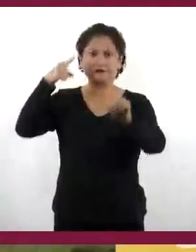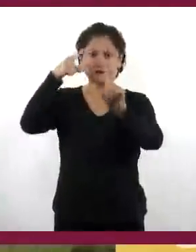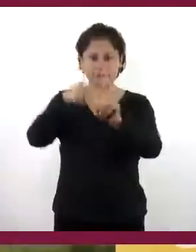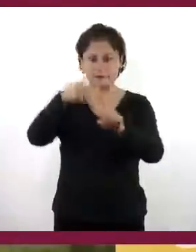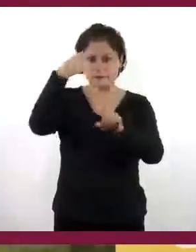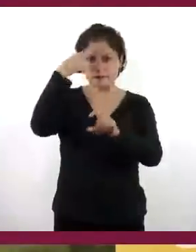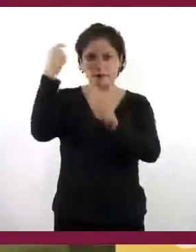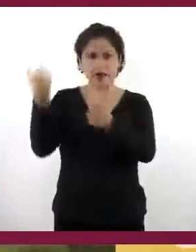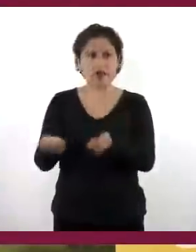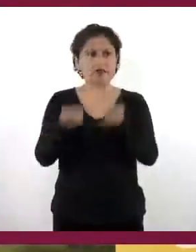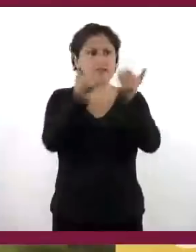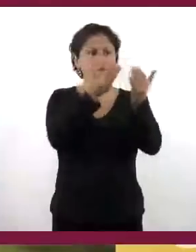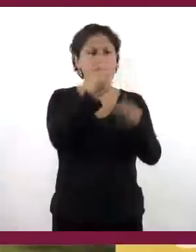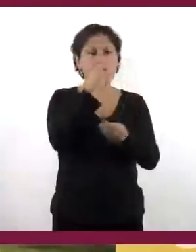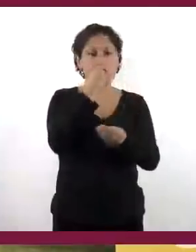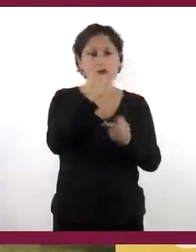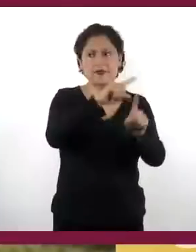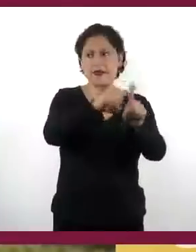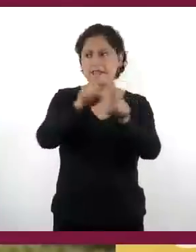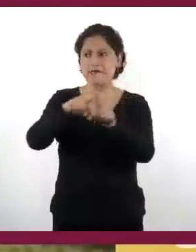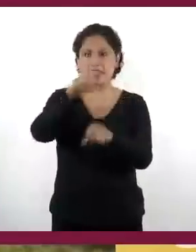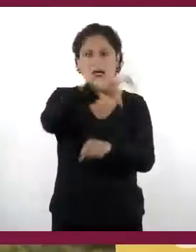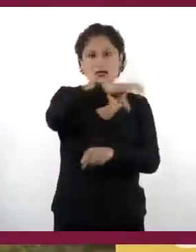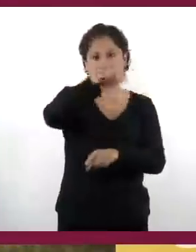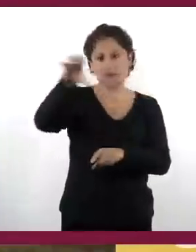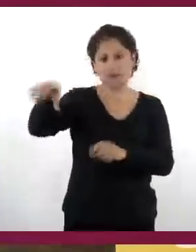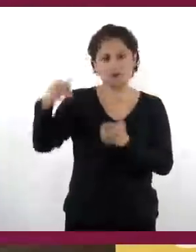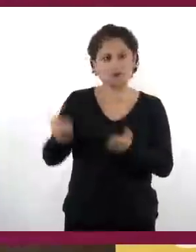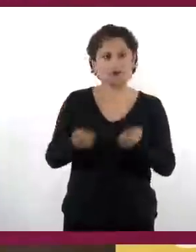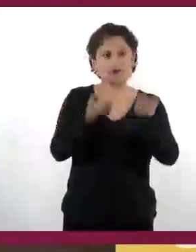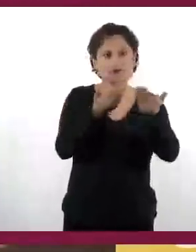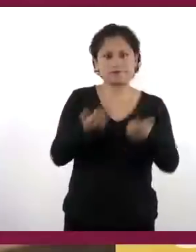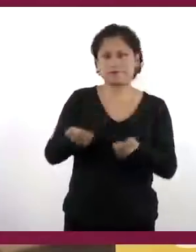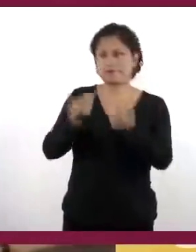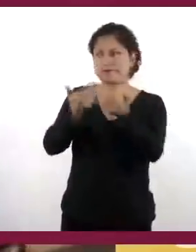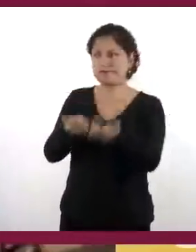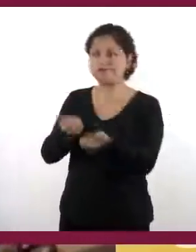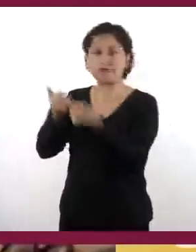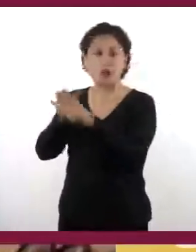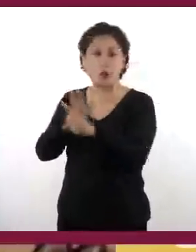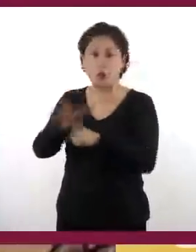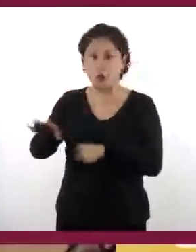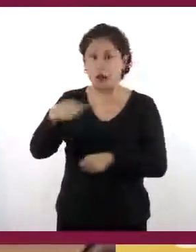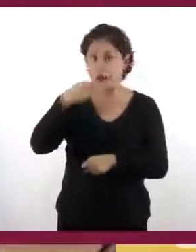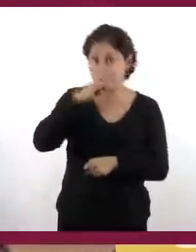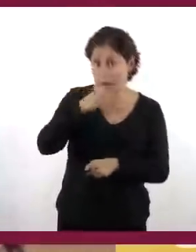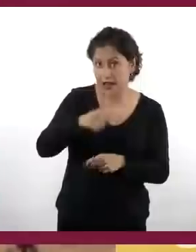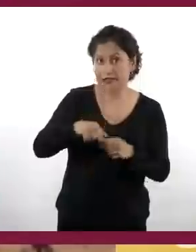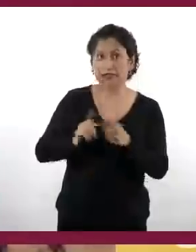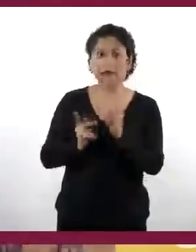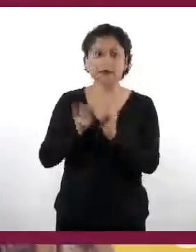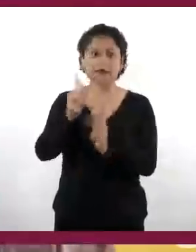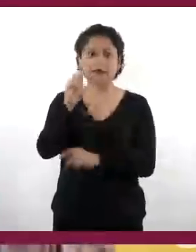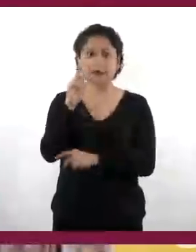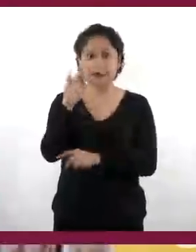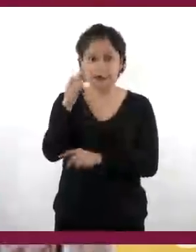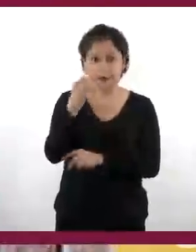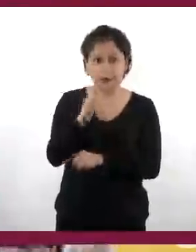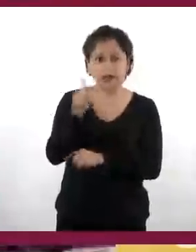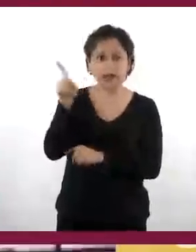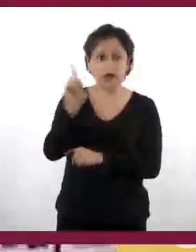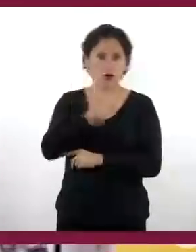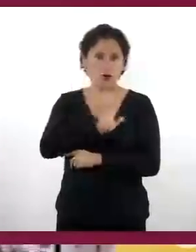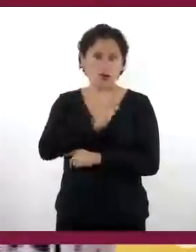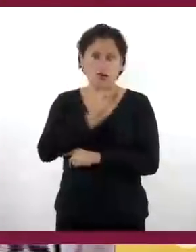centros mineros y a las poblaciones que iban surgiendo en el norte de cereales, sobre todo maíz y trigo, del cual los españoles no